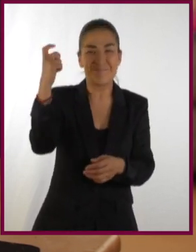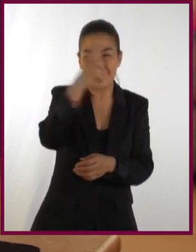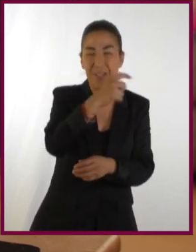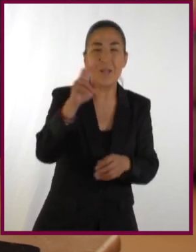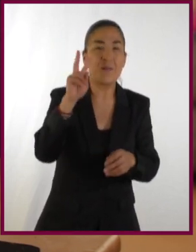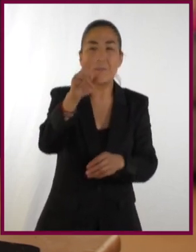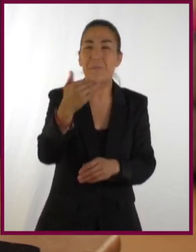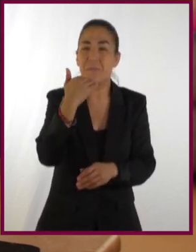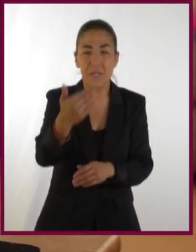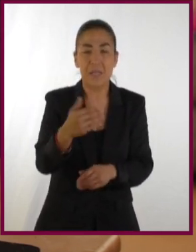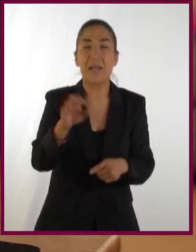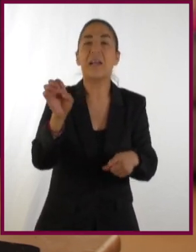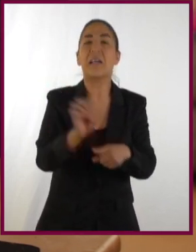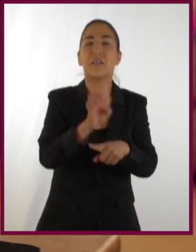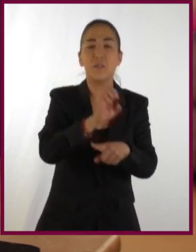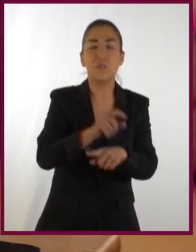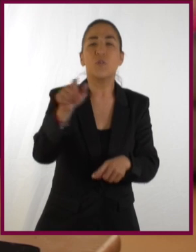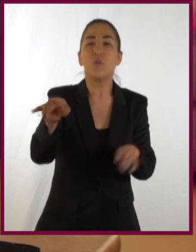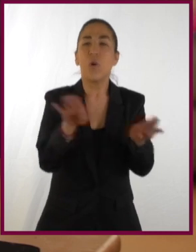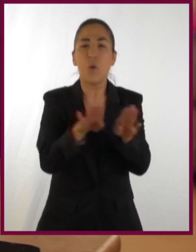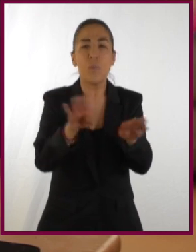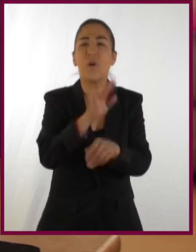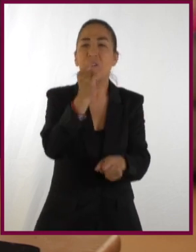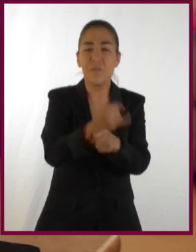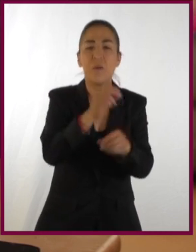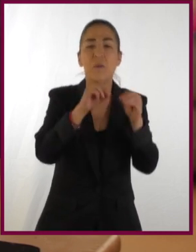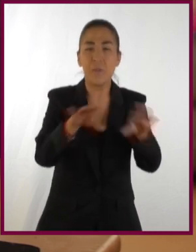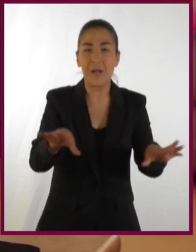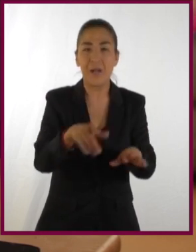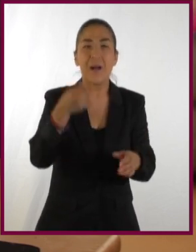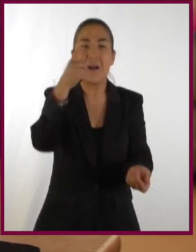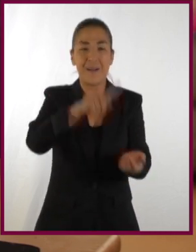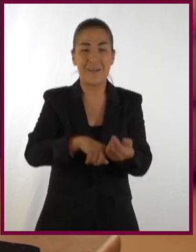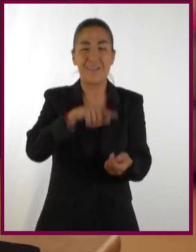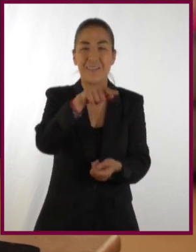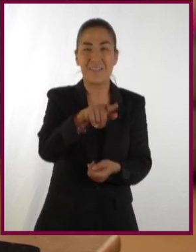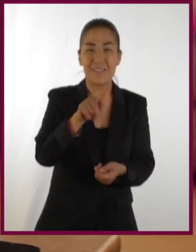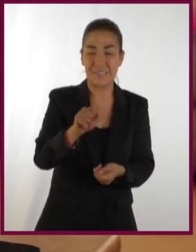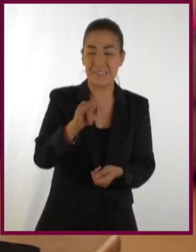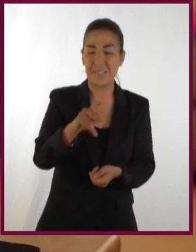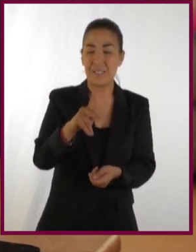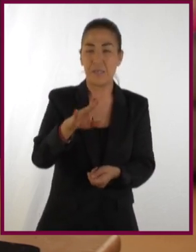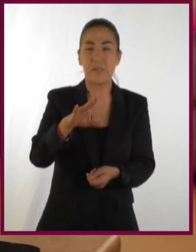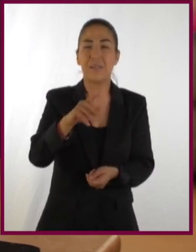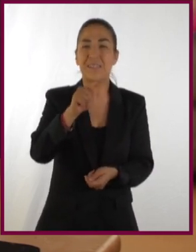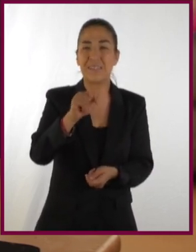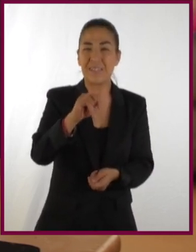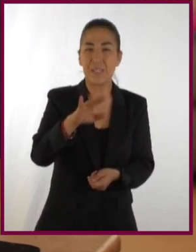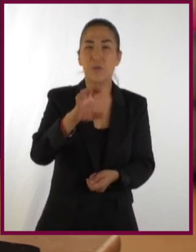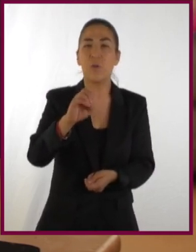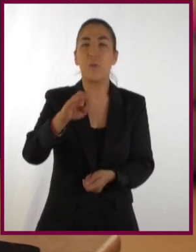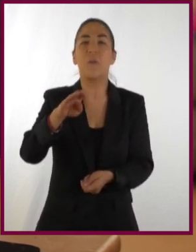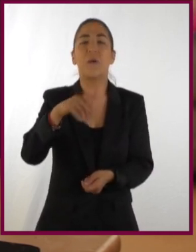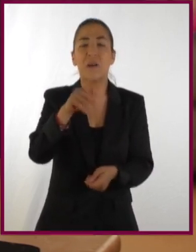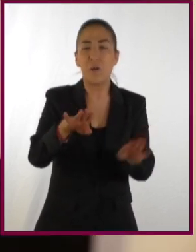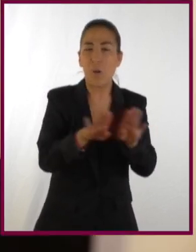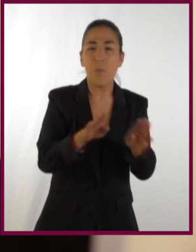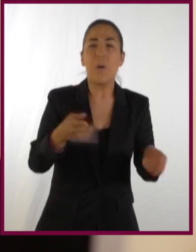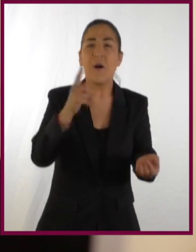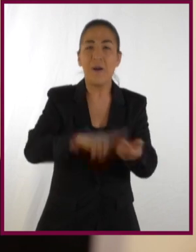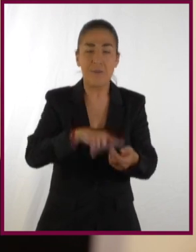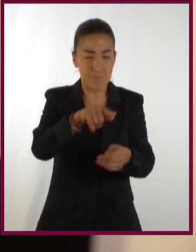observaba porque tenía una falla en la vista. Entonces, toma los datos de Tico Brahe